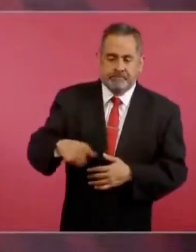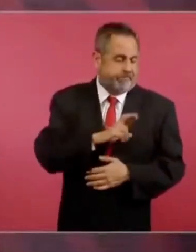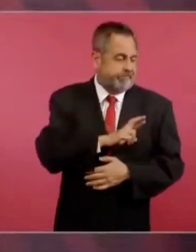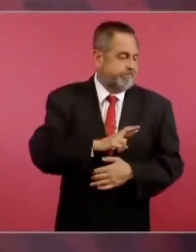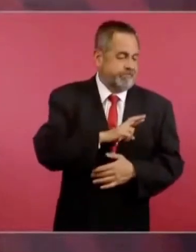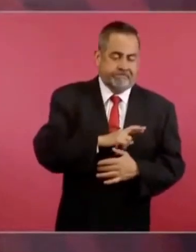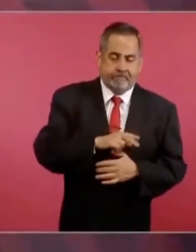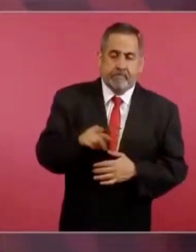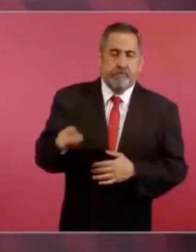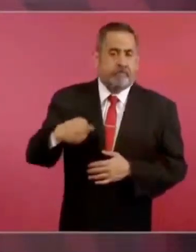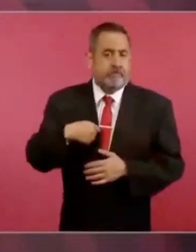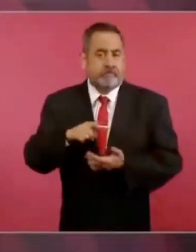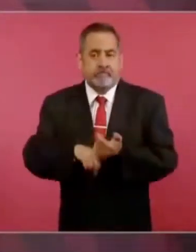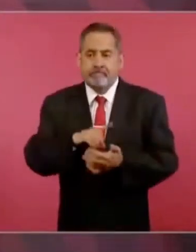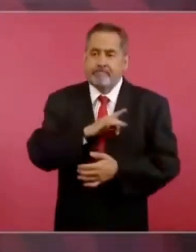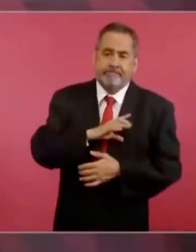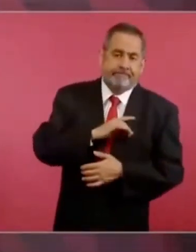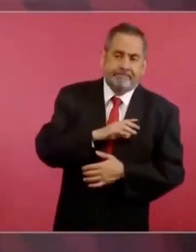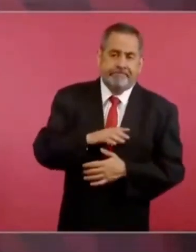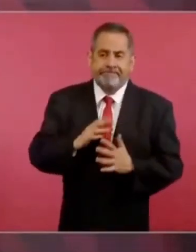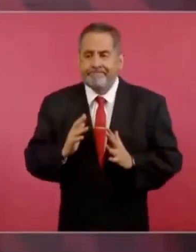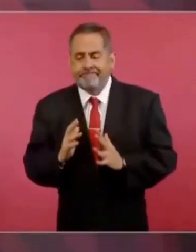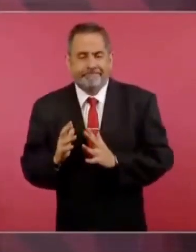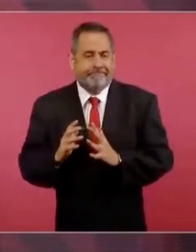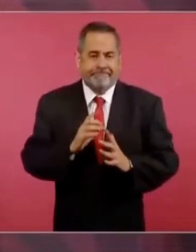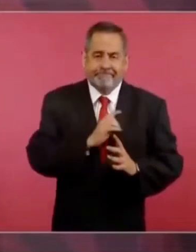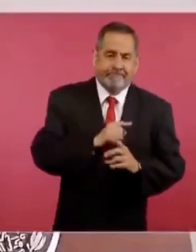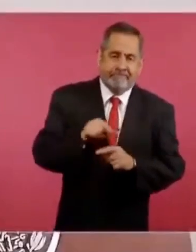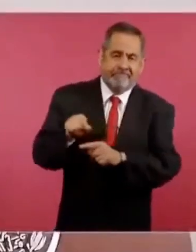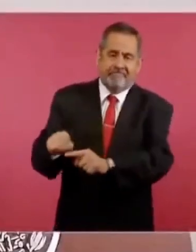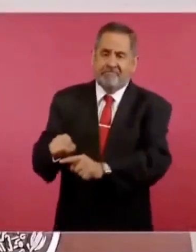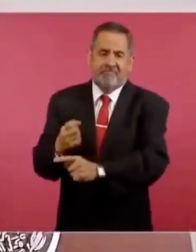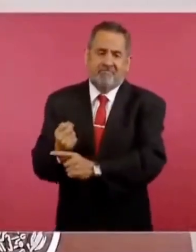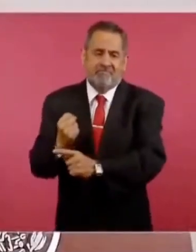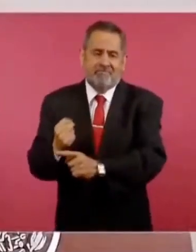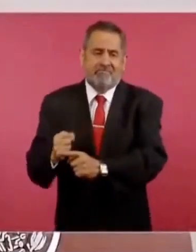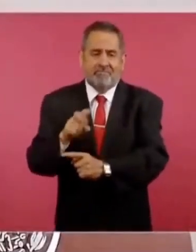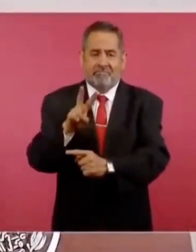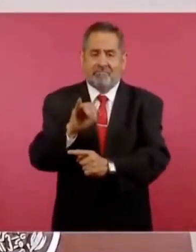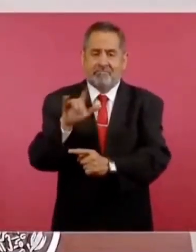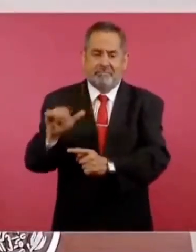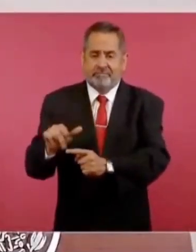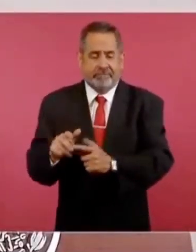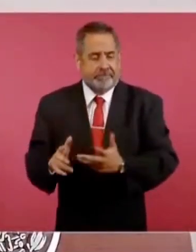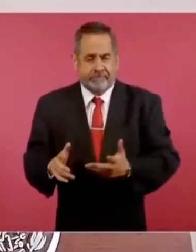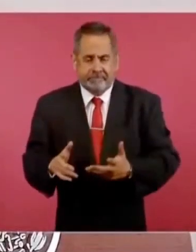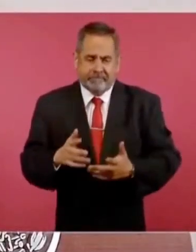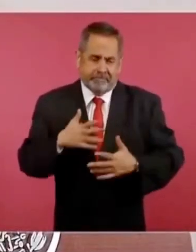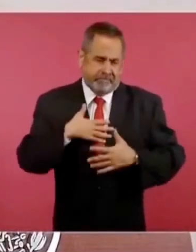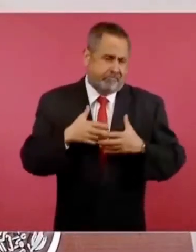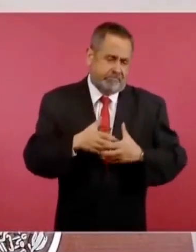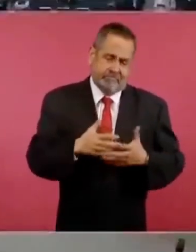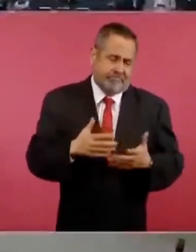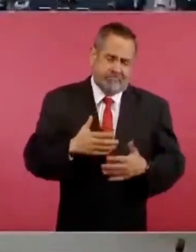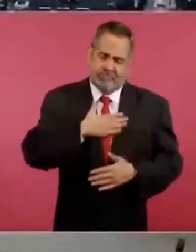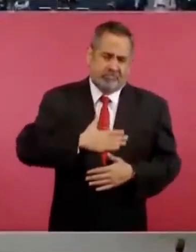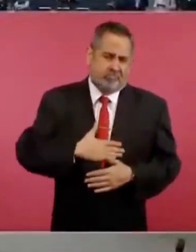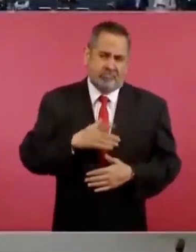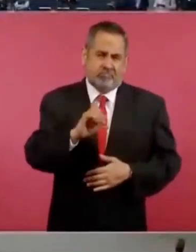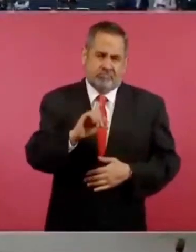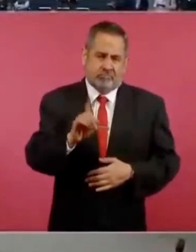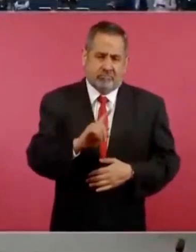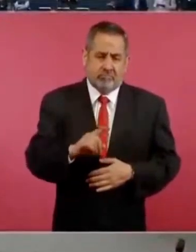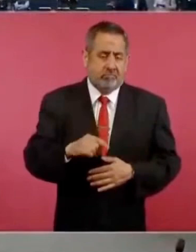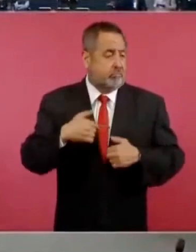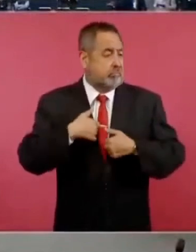amenaza, en esto hay mucho de defensa propia, no sería justo que